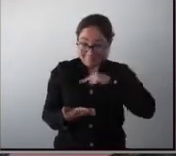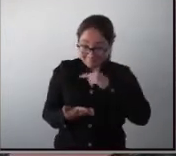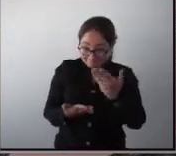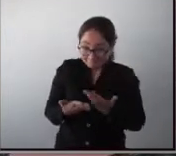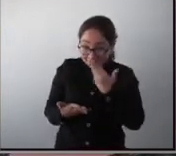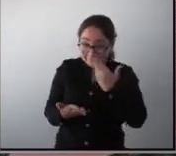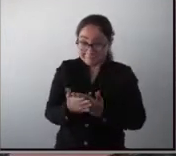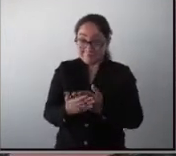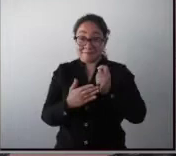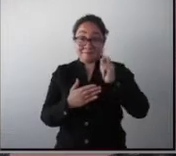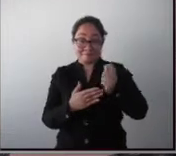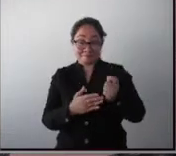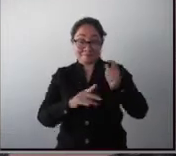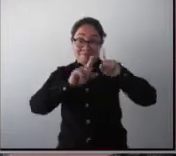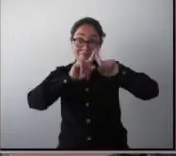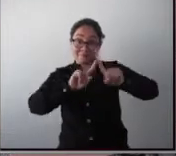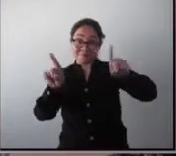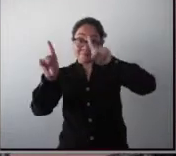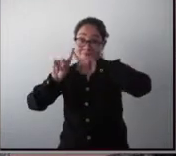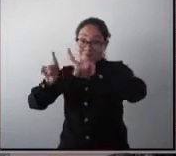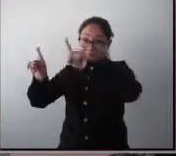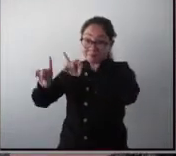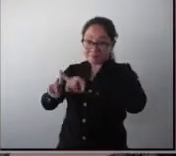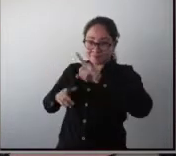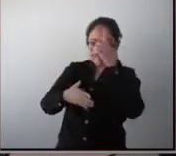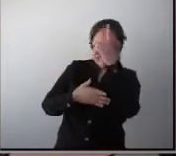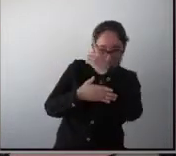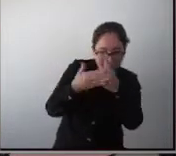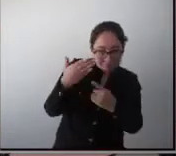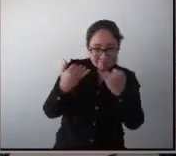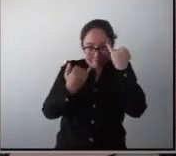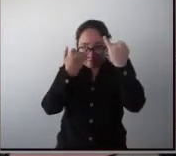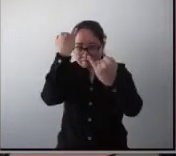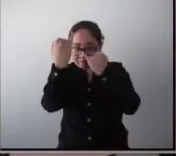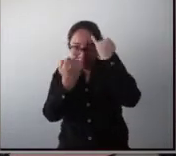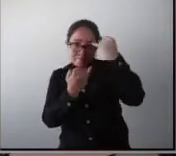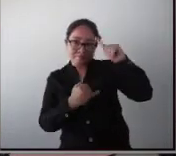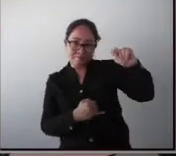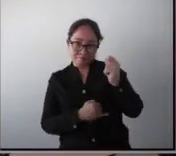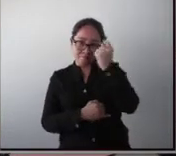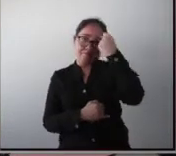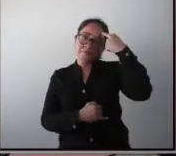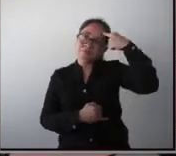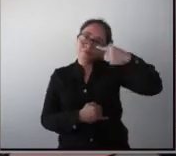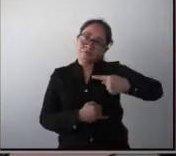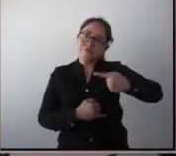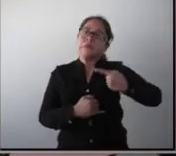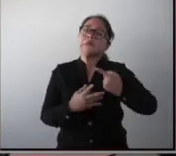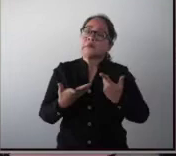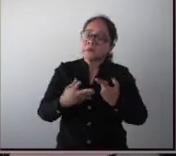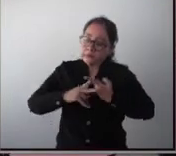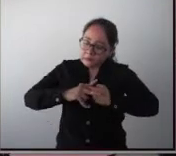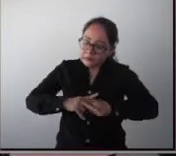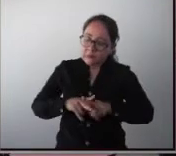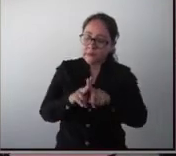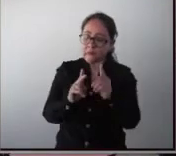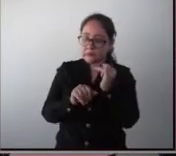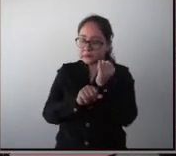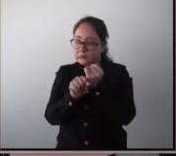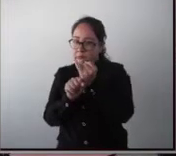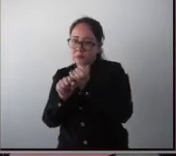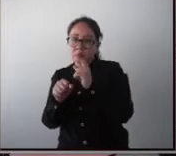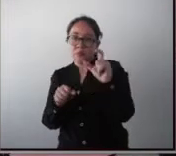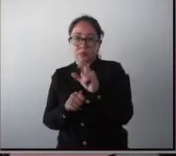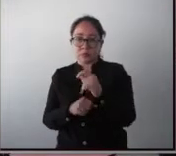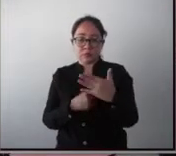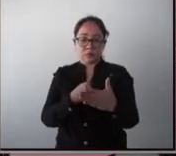a hacer diferentes diseños tecnológicos. Vamos a empezar un estudio ahora en el mes